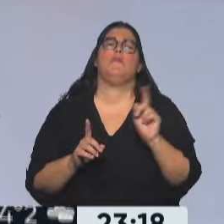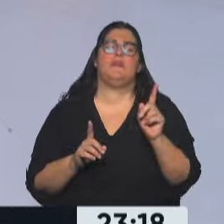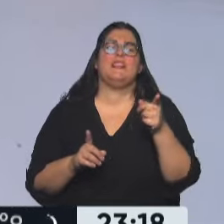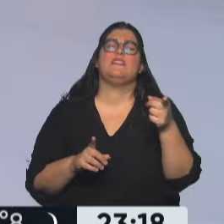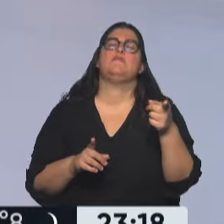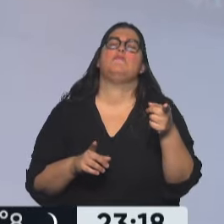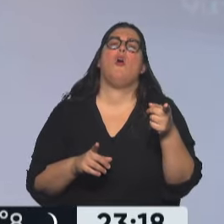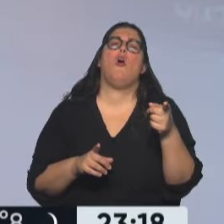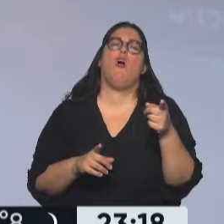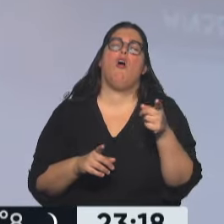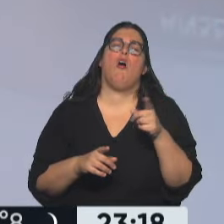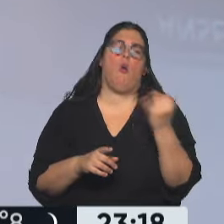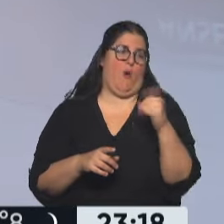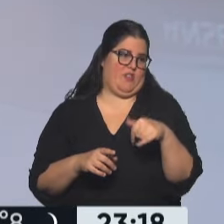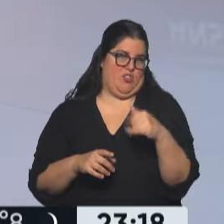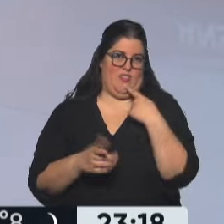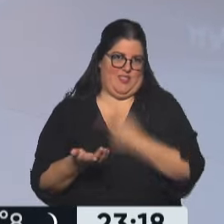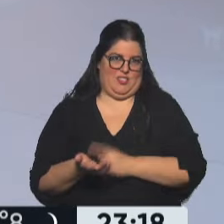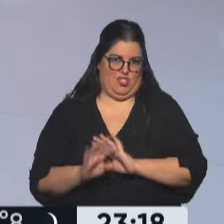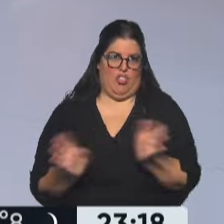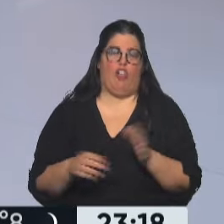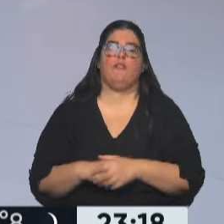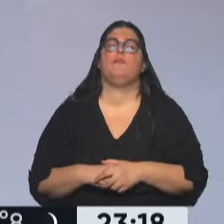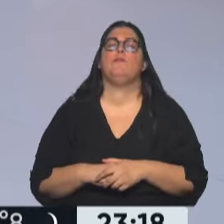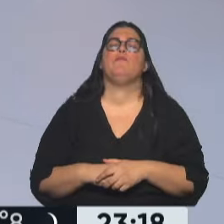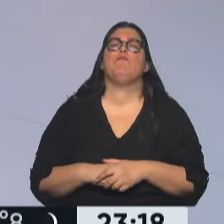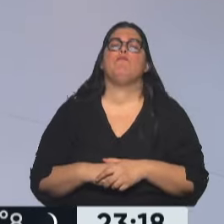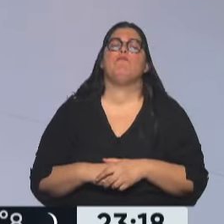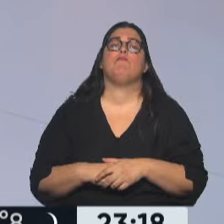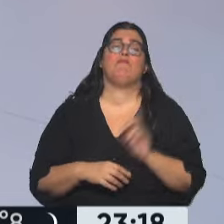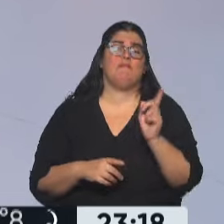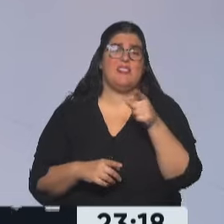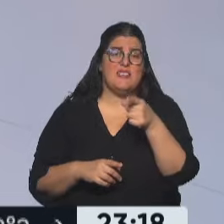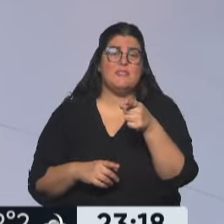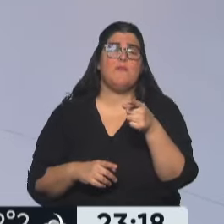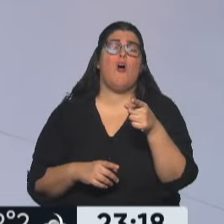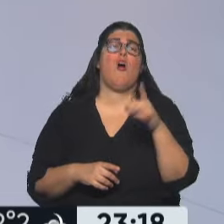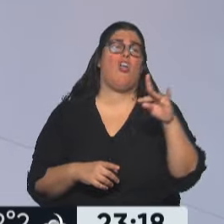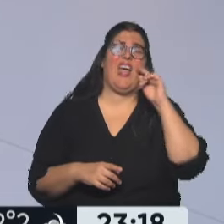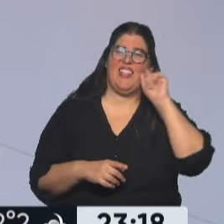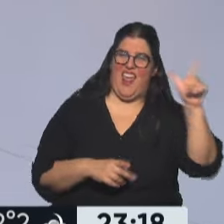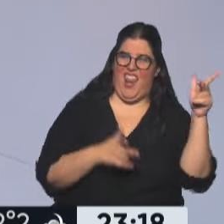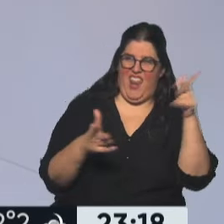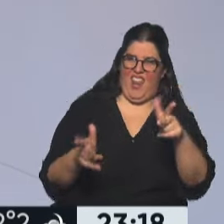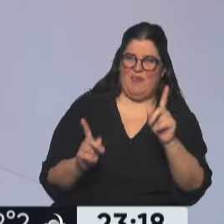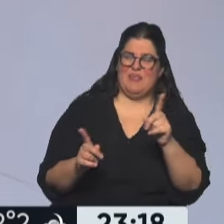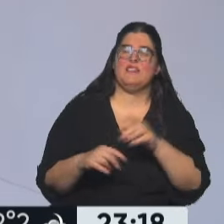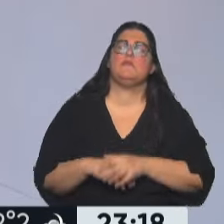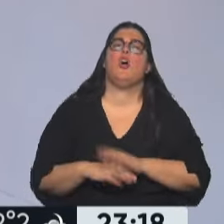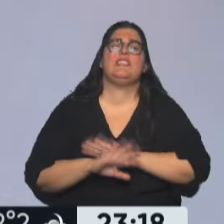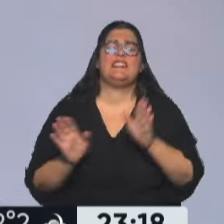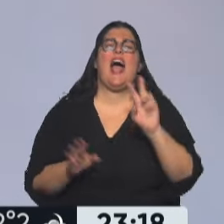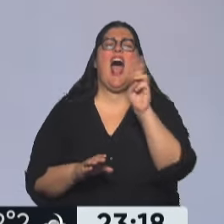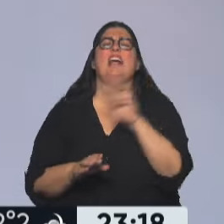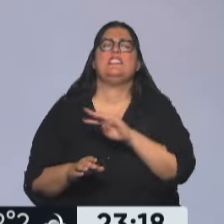Nacional de Seguridad Social, la ANSES, y tiene que ver con lo que vos mencionabas, Dani. Se dio la posibilidad